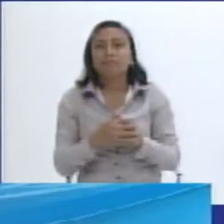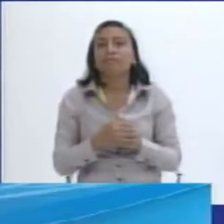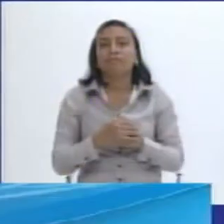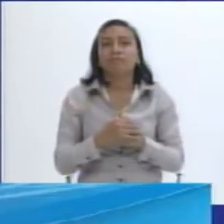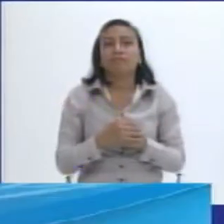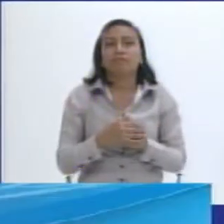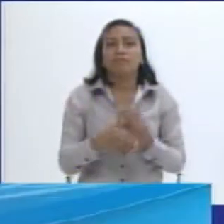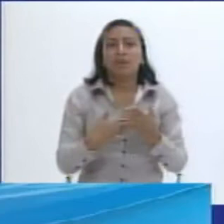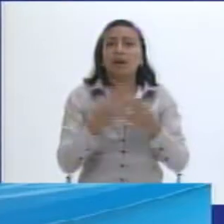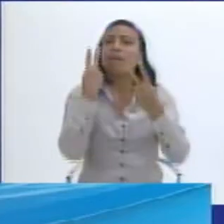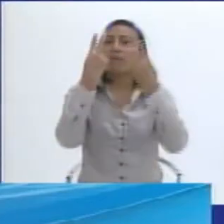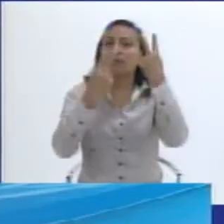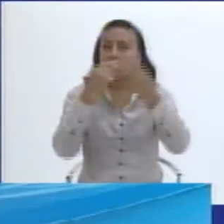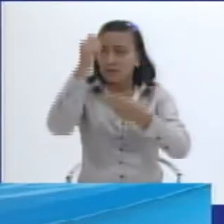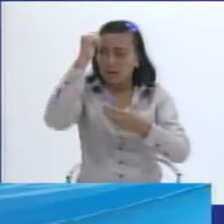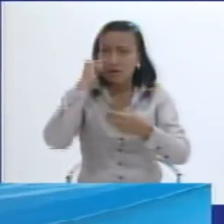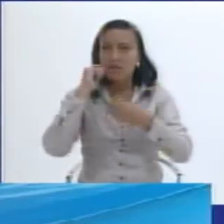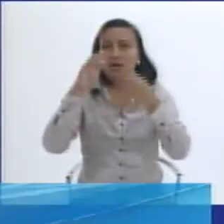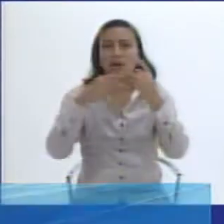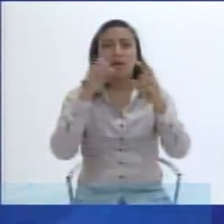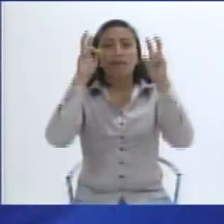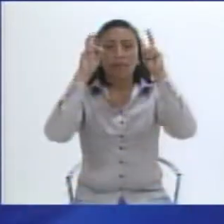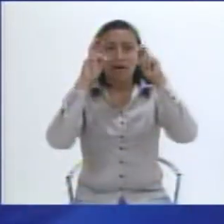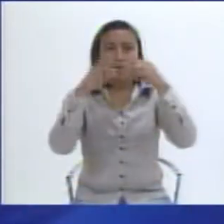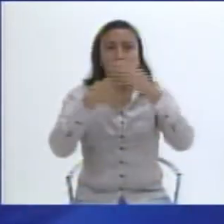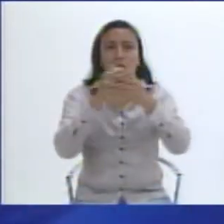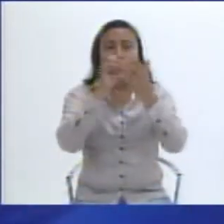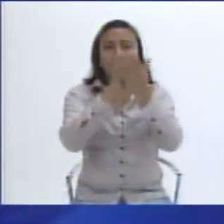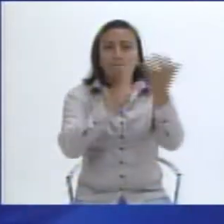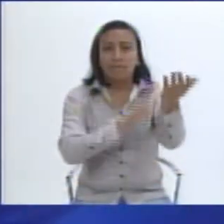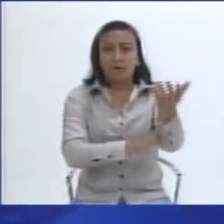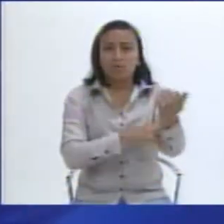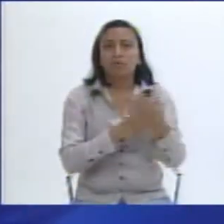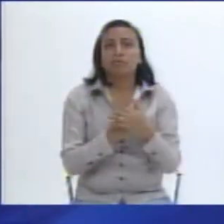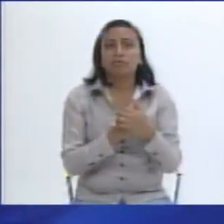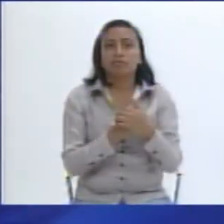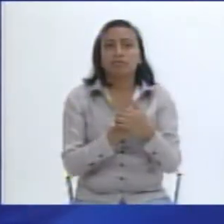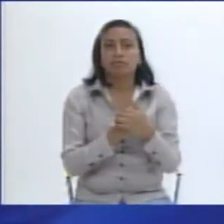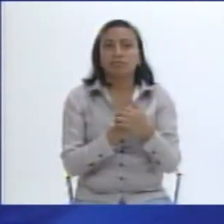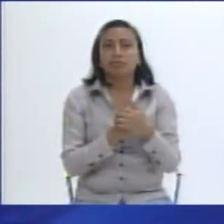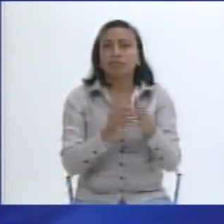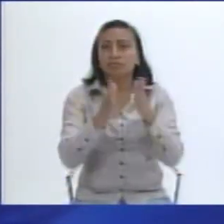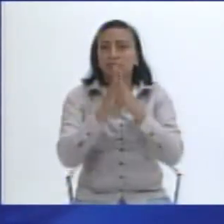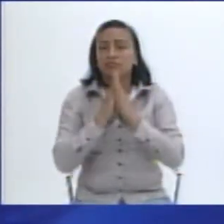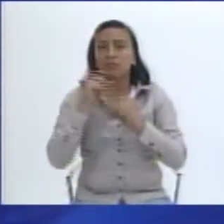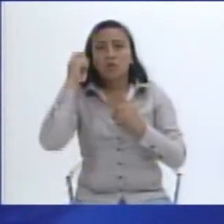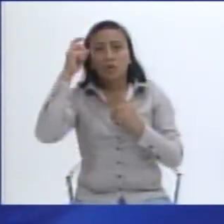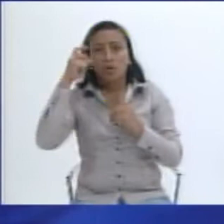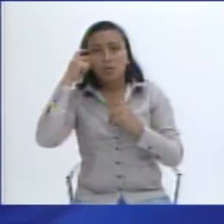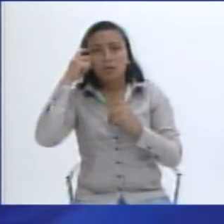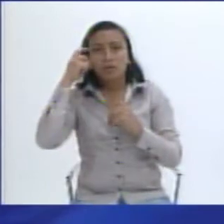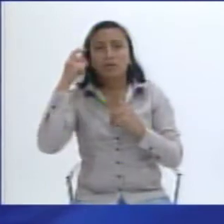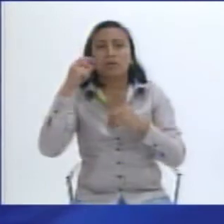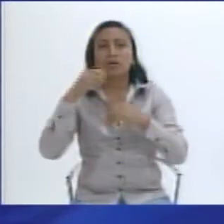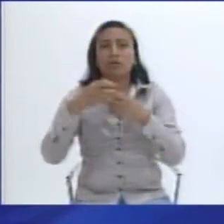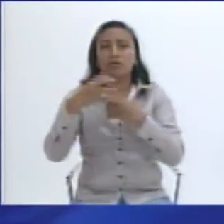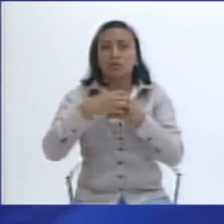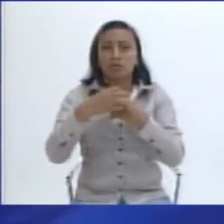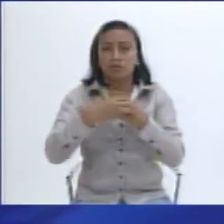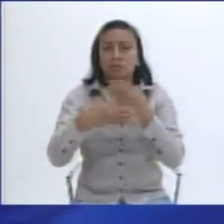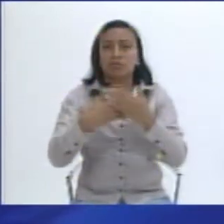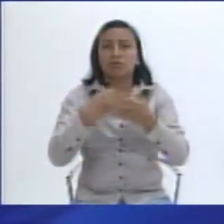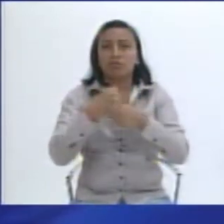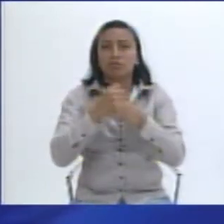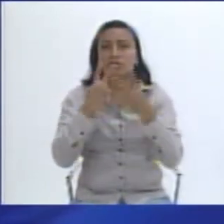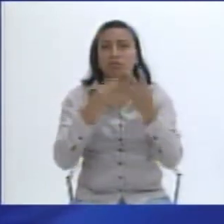Sí, la visita de ayer se concentró sobre todo en un proyecto que lo financiamos al gobierno provincial de Ibarra, la provincia. Es un proyecto que está